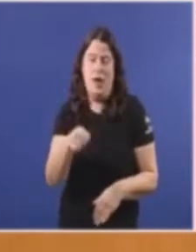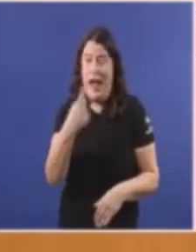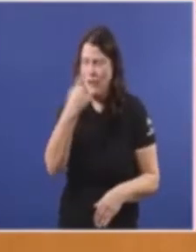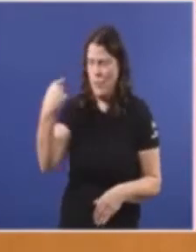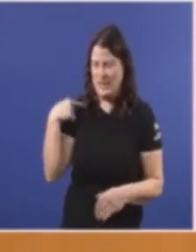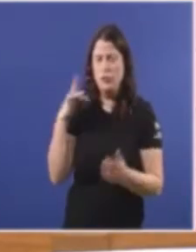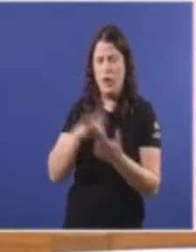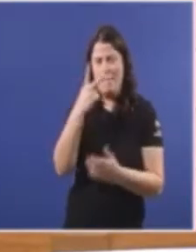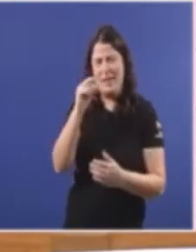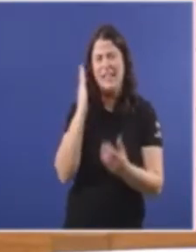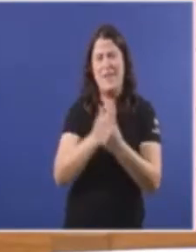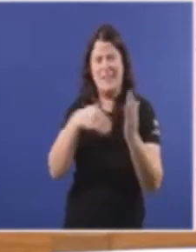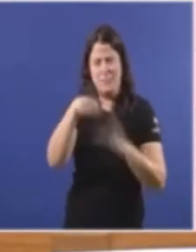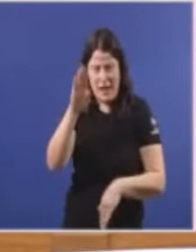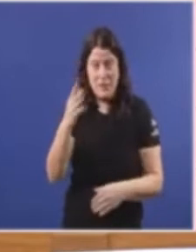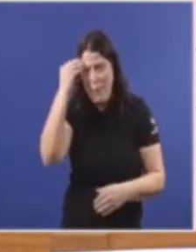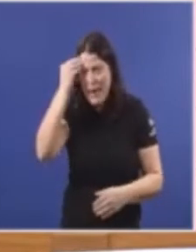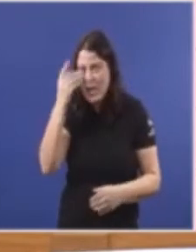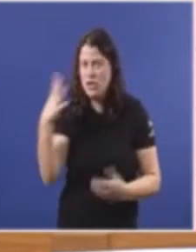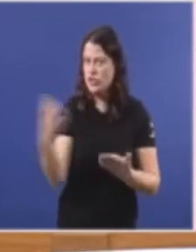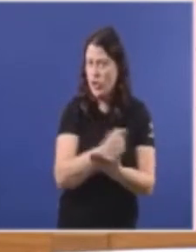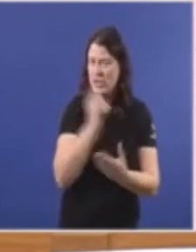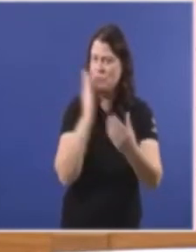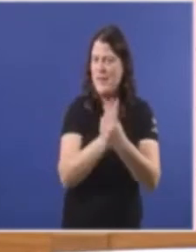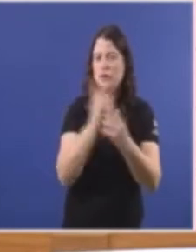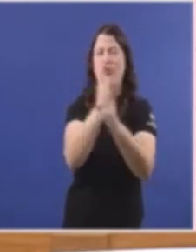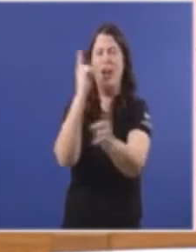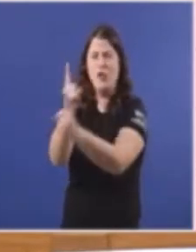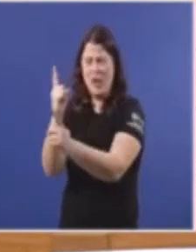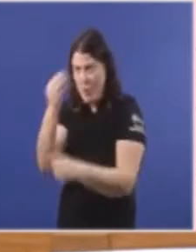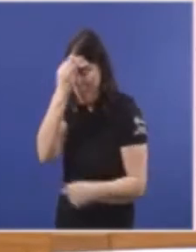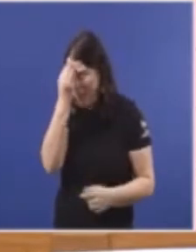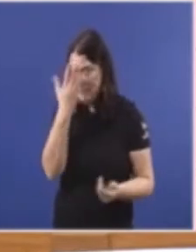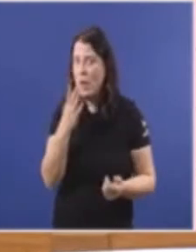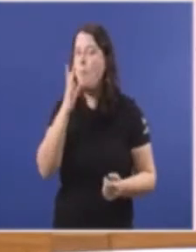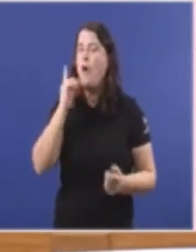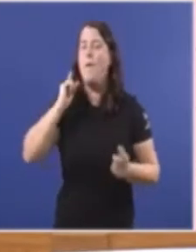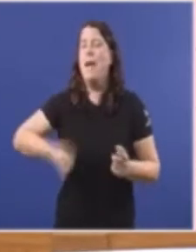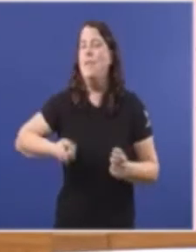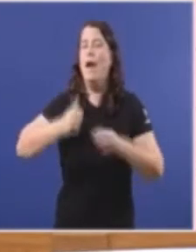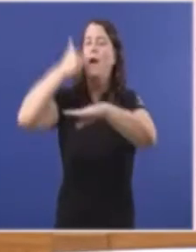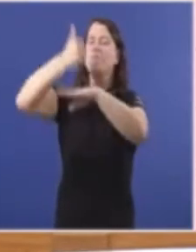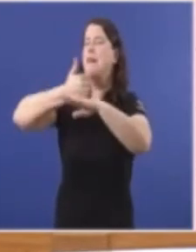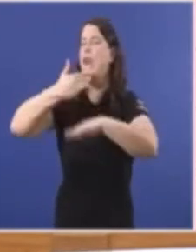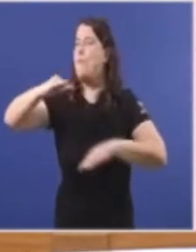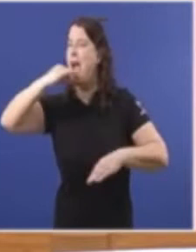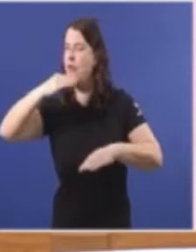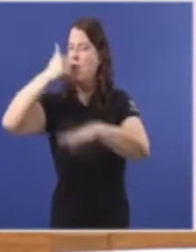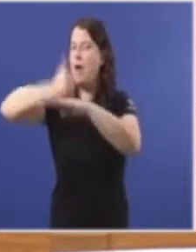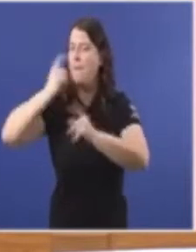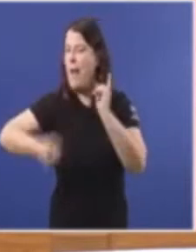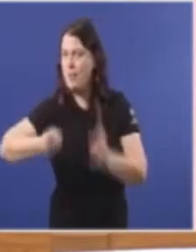ano Xuxire que Todas Son expedientes Contra alguén Instados Por unha autoridade Maléfica Que o que